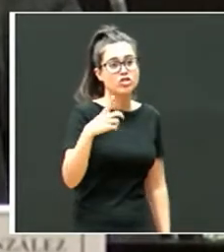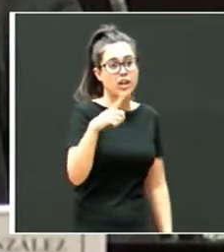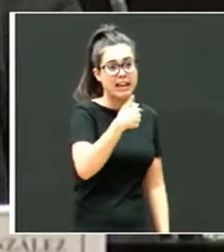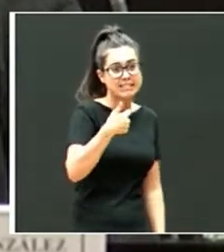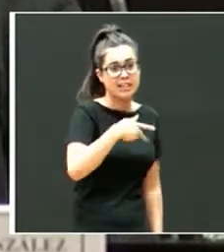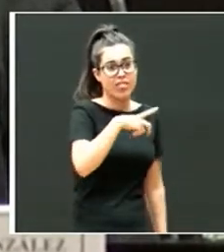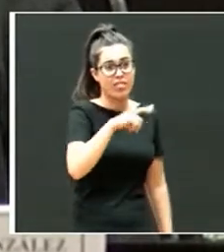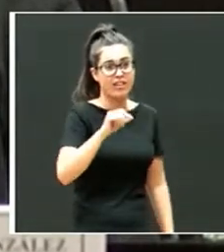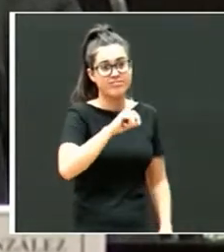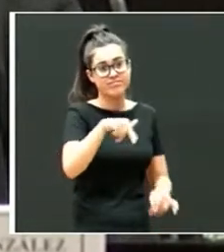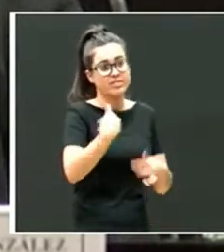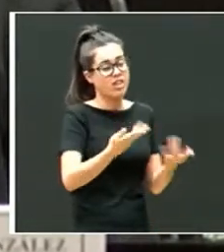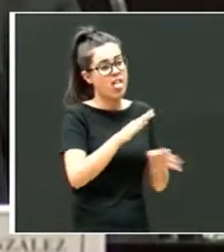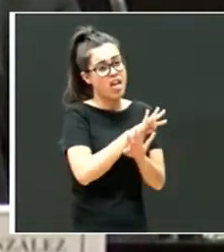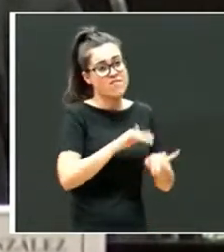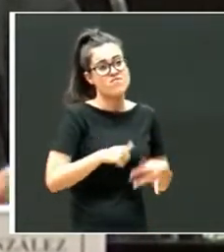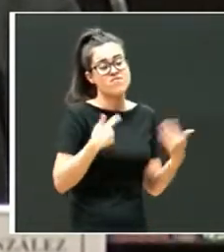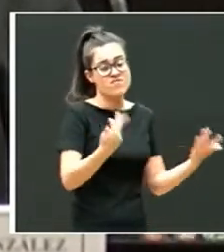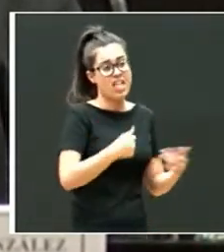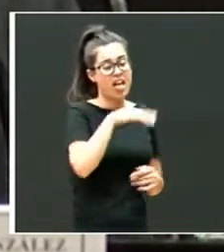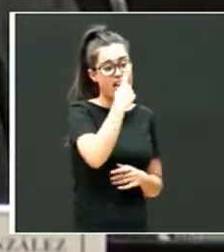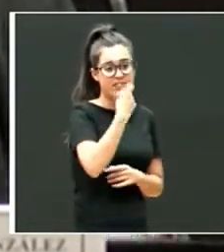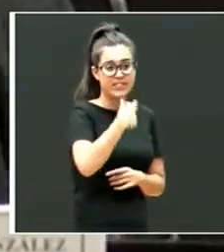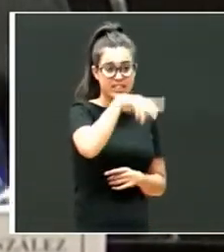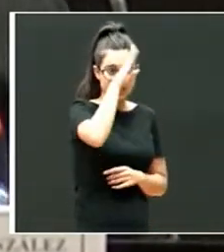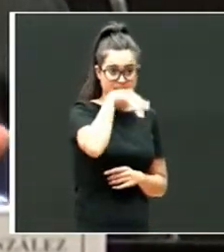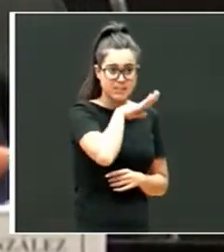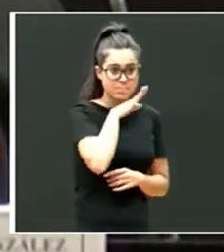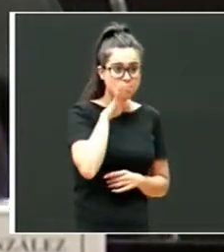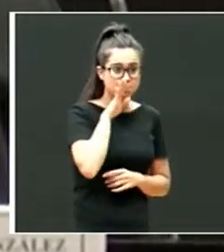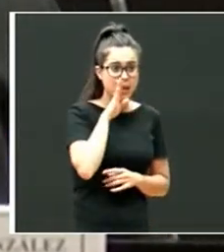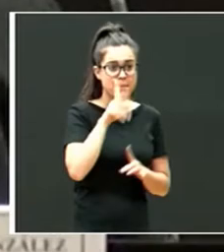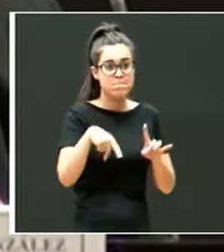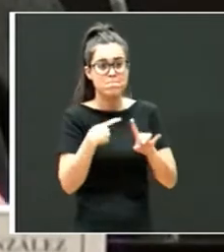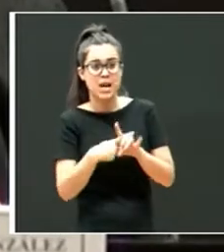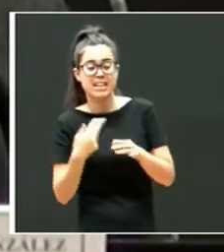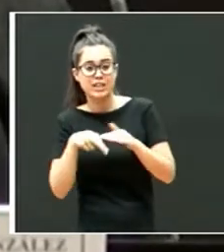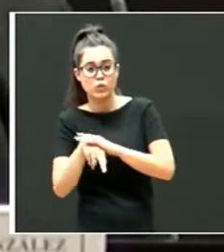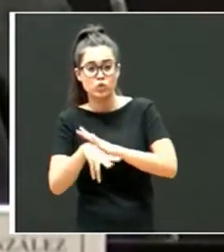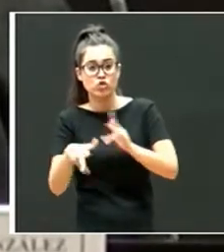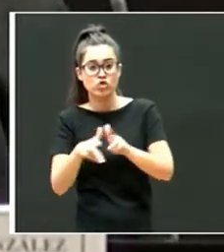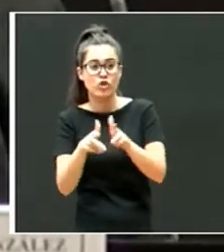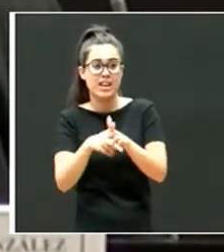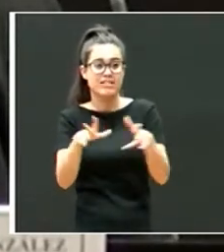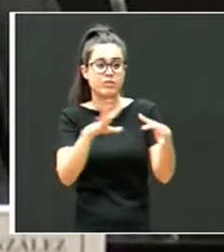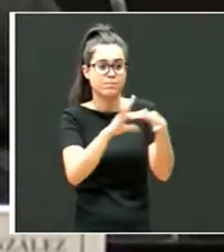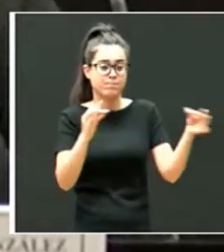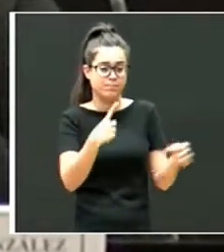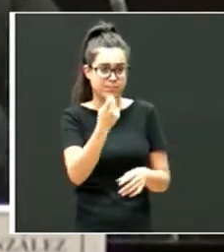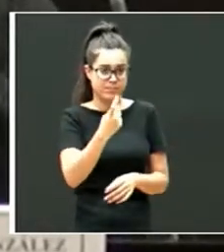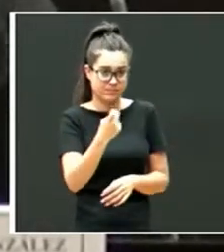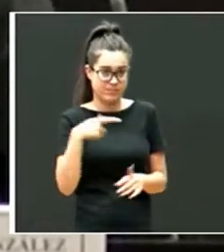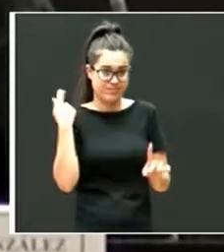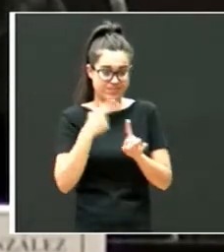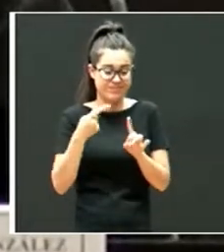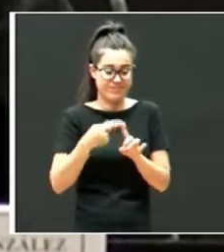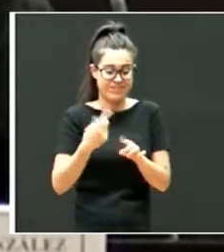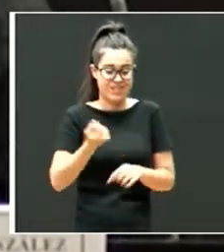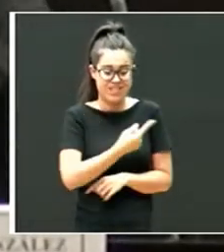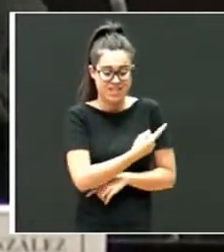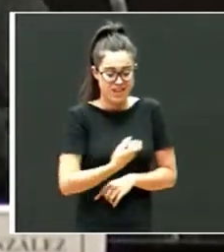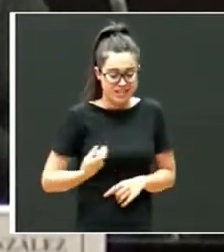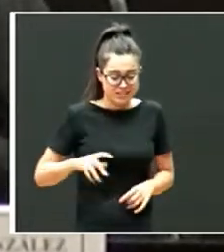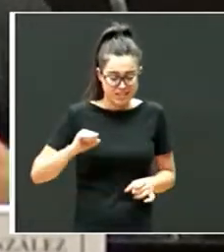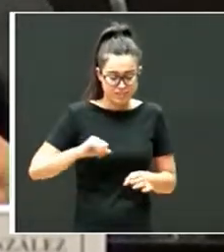capacidades parentales y los recursos sociales van a tener que ser mucho mayores. Y ahí es donde, cuando se hablaba antes también del concepto de